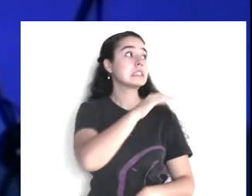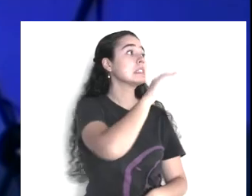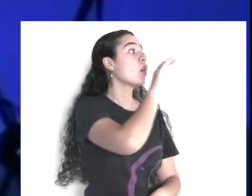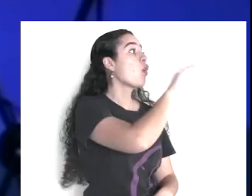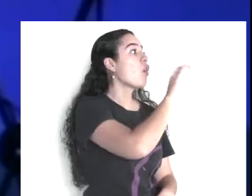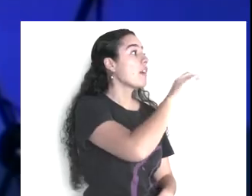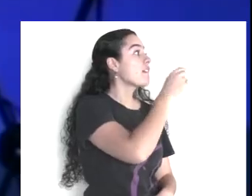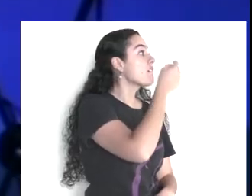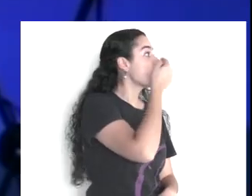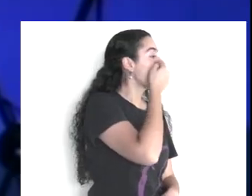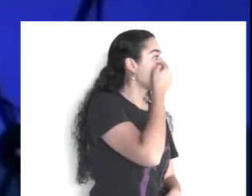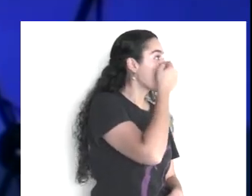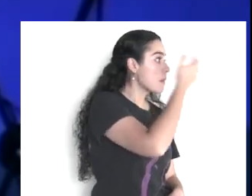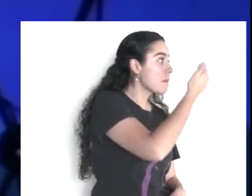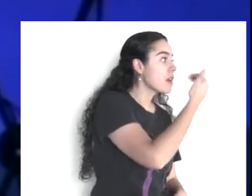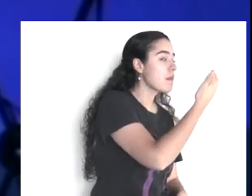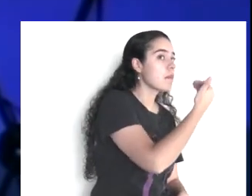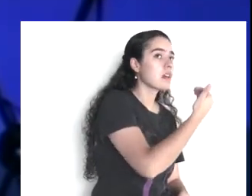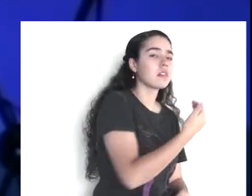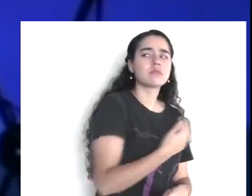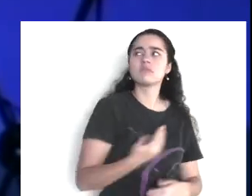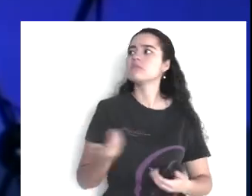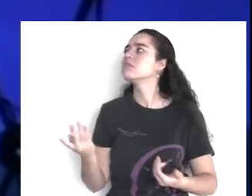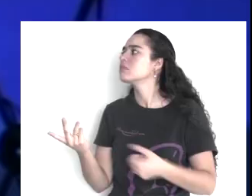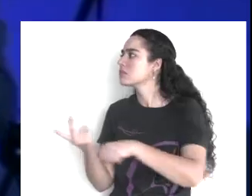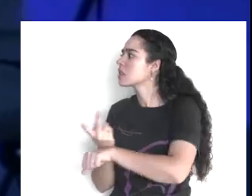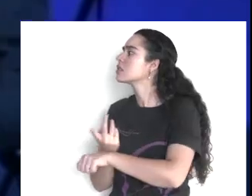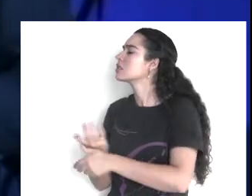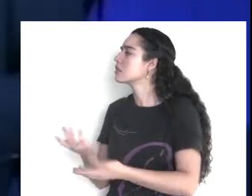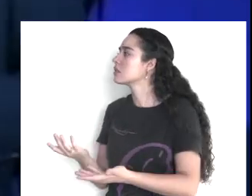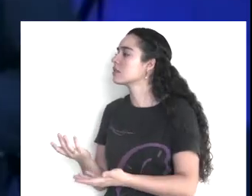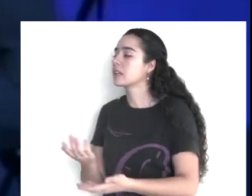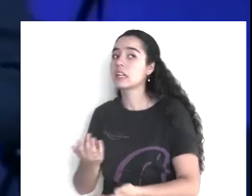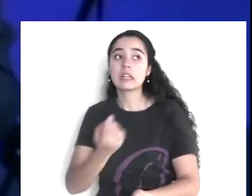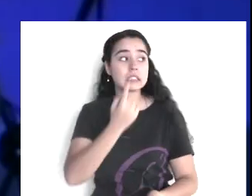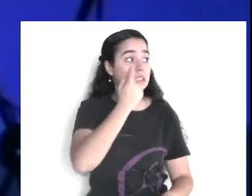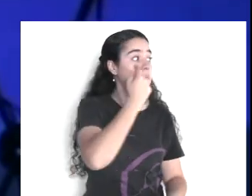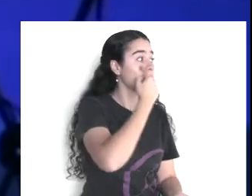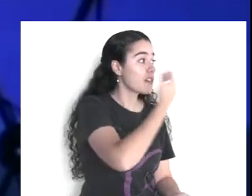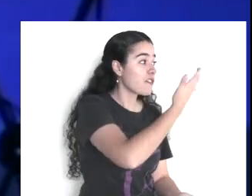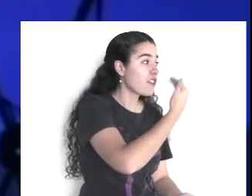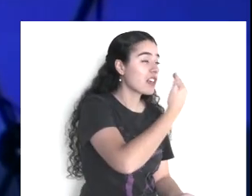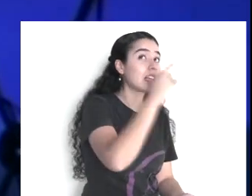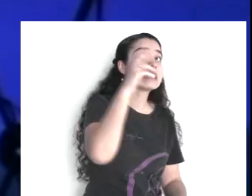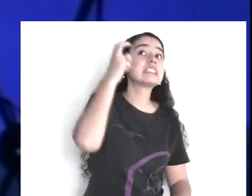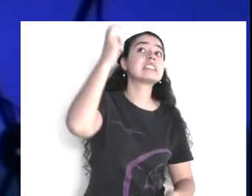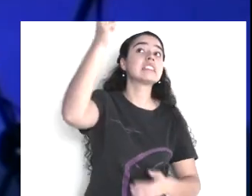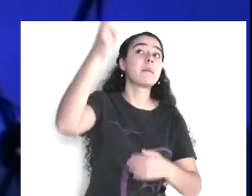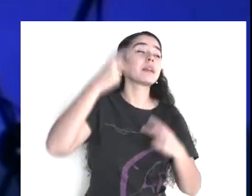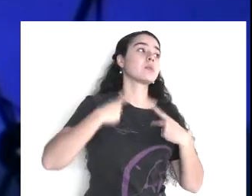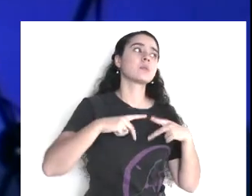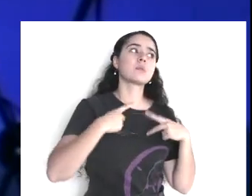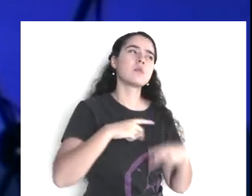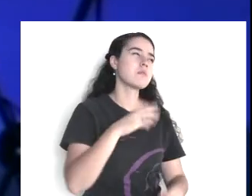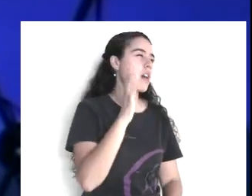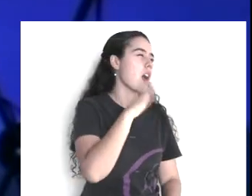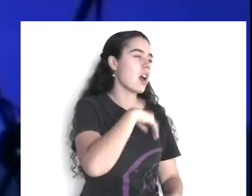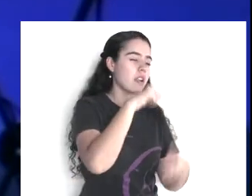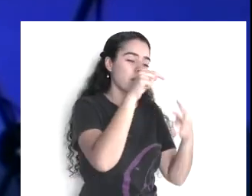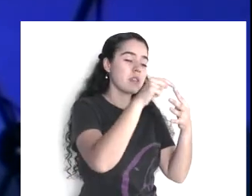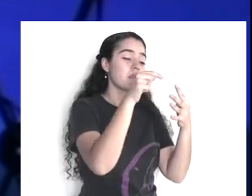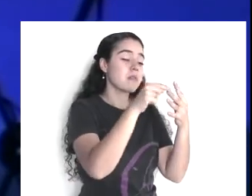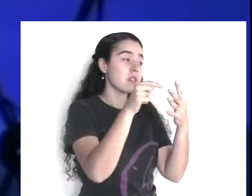alguien viene y nos dice algo, y el problema se genera de esta manera, lo que